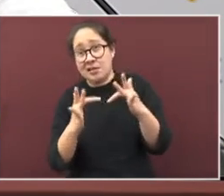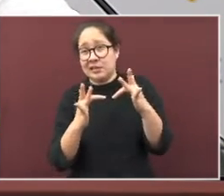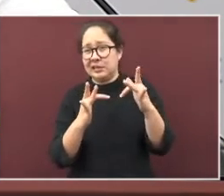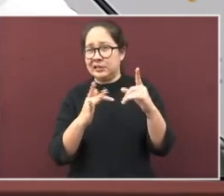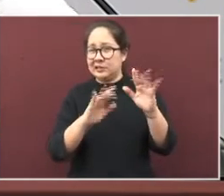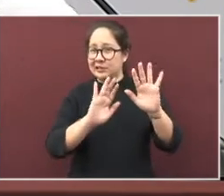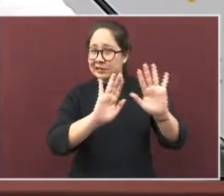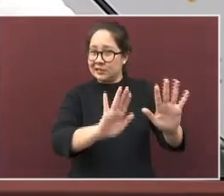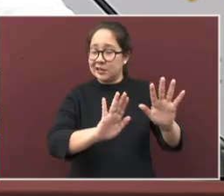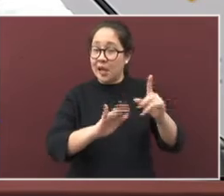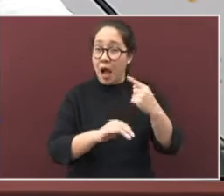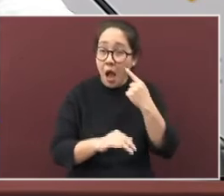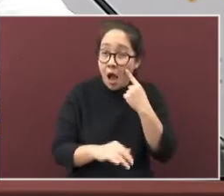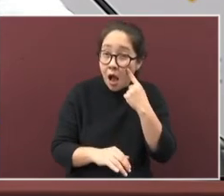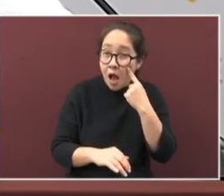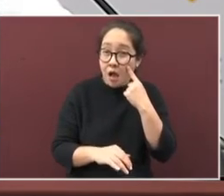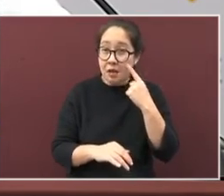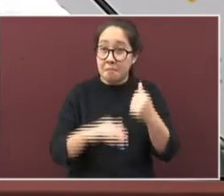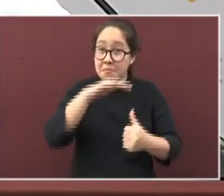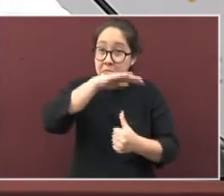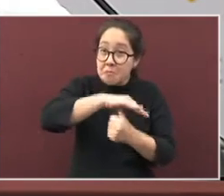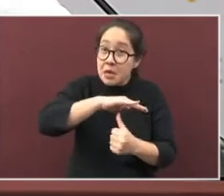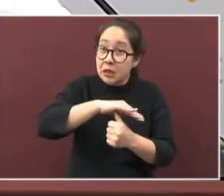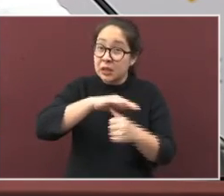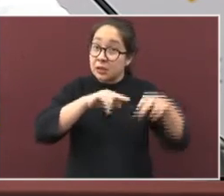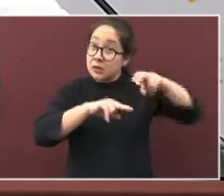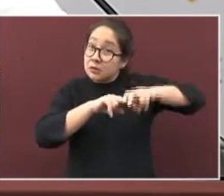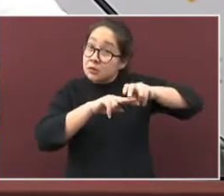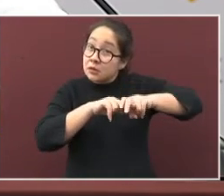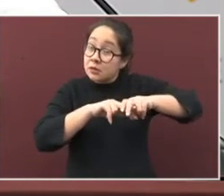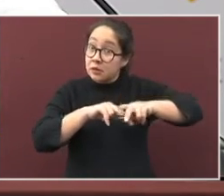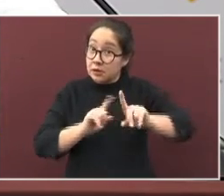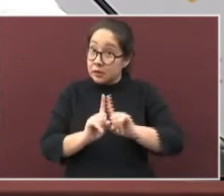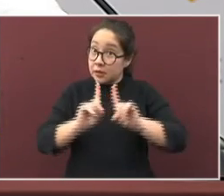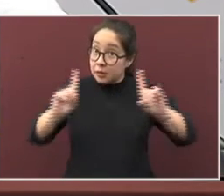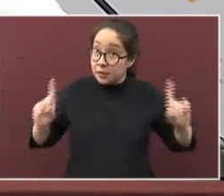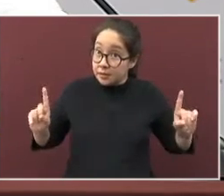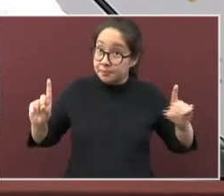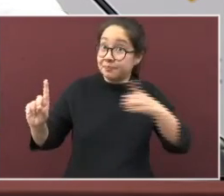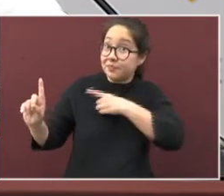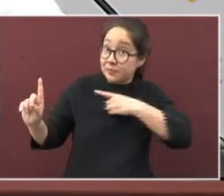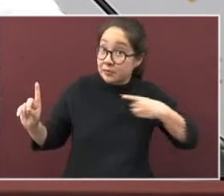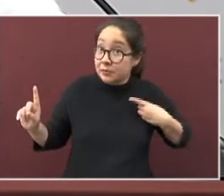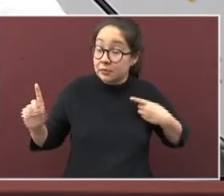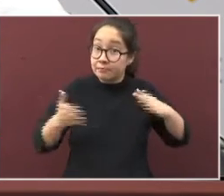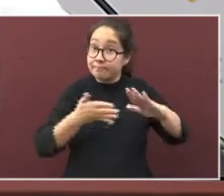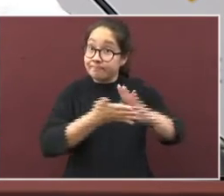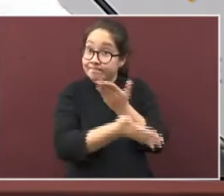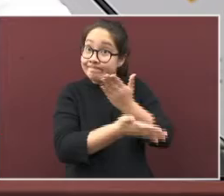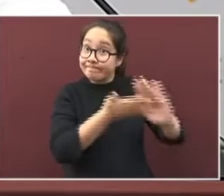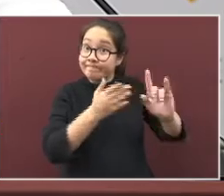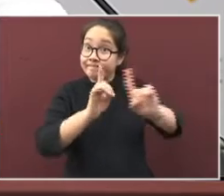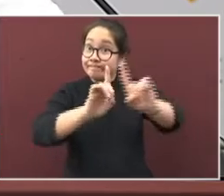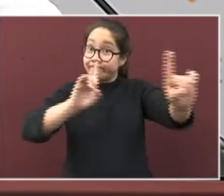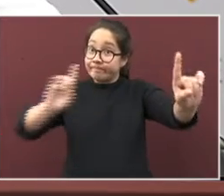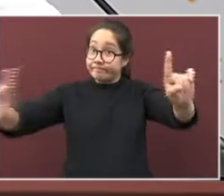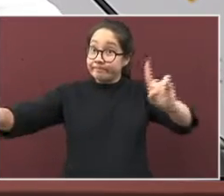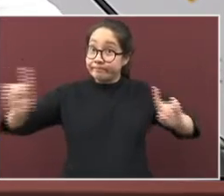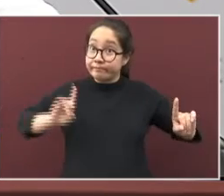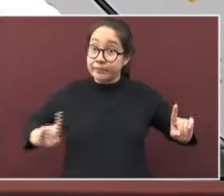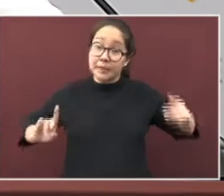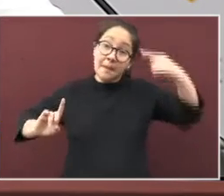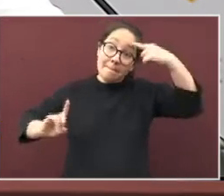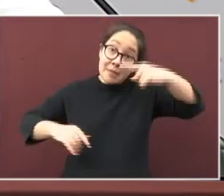cerciórense que las mesas o sillas tengan la debida distancia una de otra, para que el